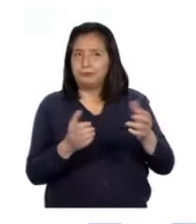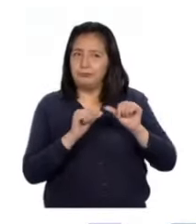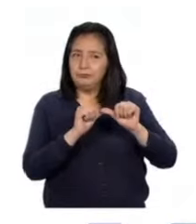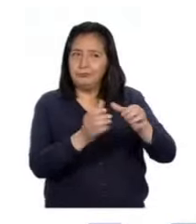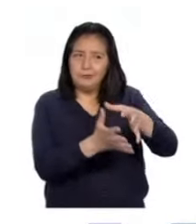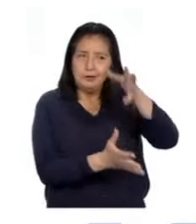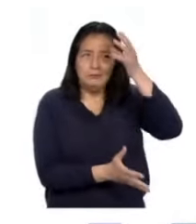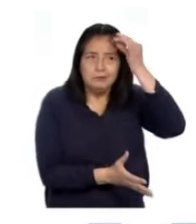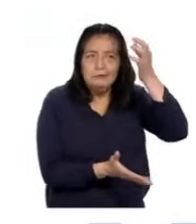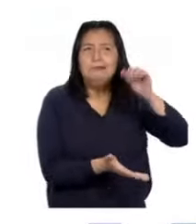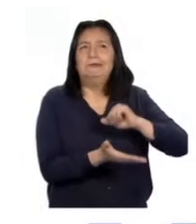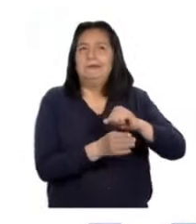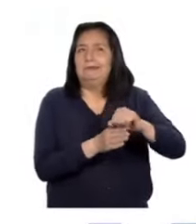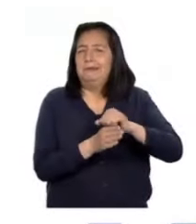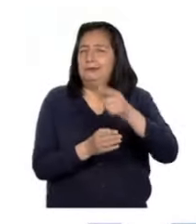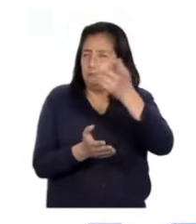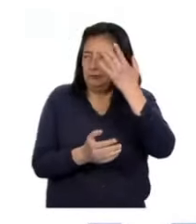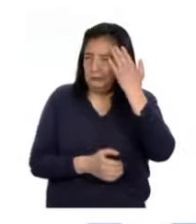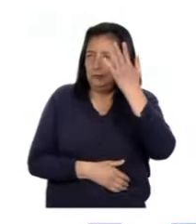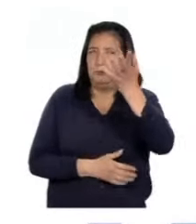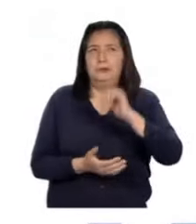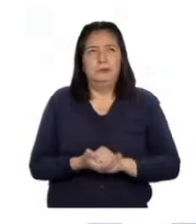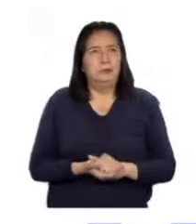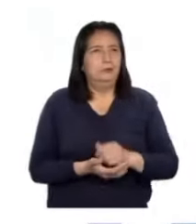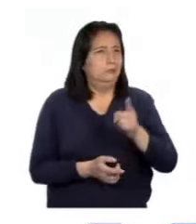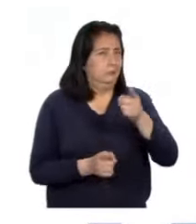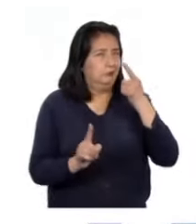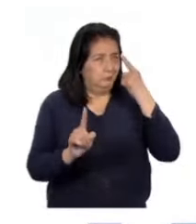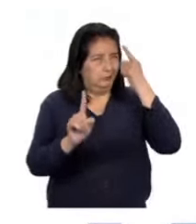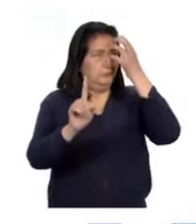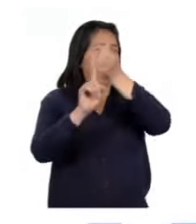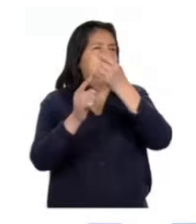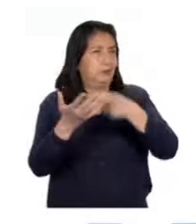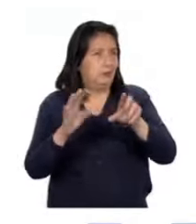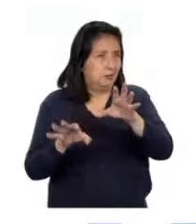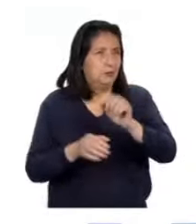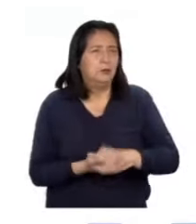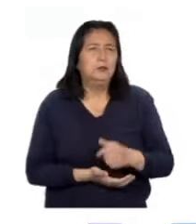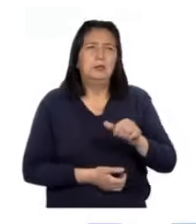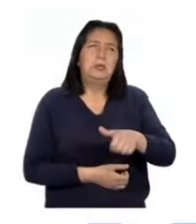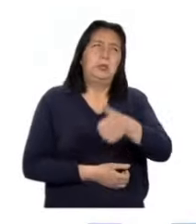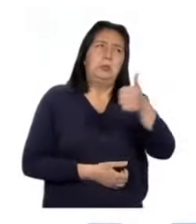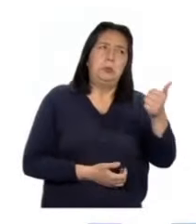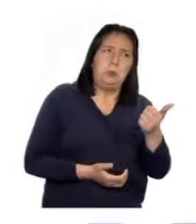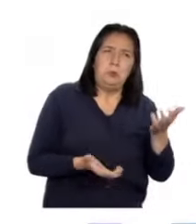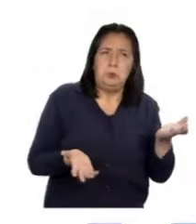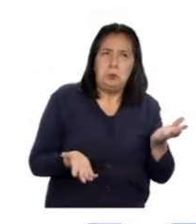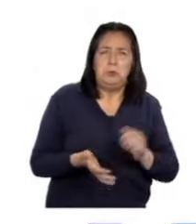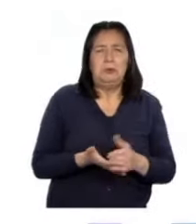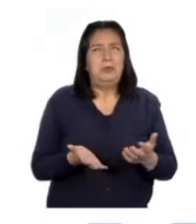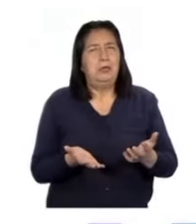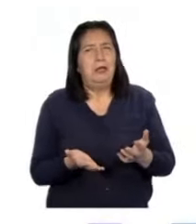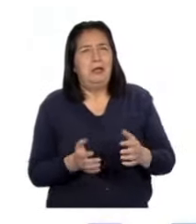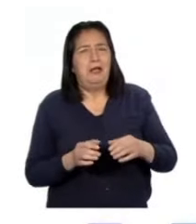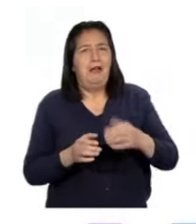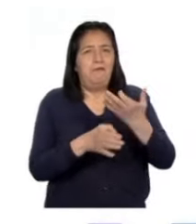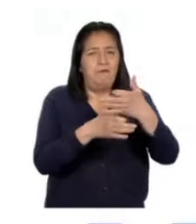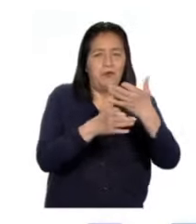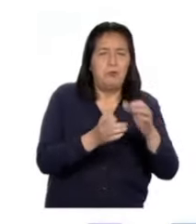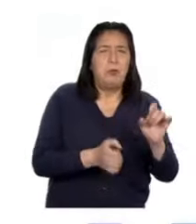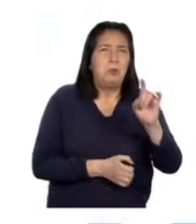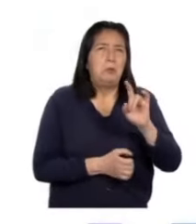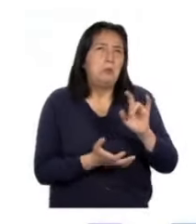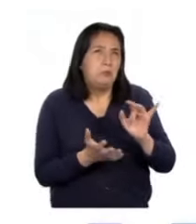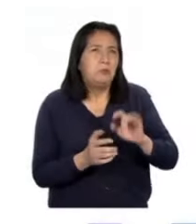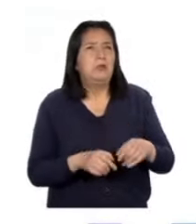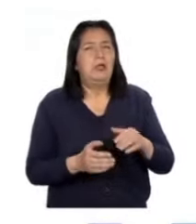aprendiendo y practicando, te proponemos el siguiente reto. ¿Qué otra forma, además del círculo, podemos usar para